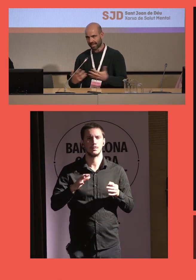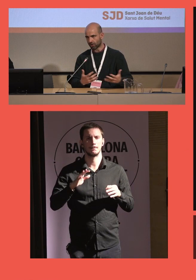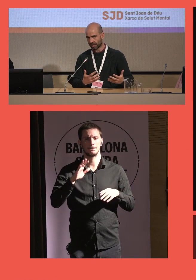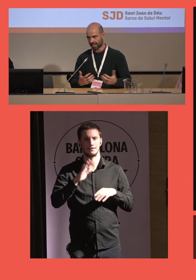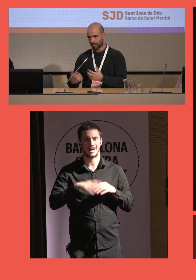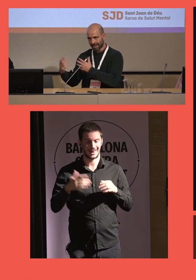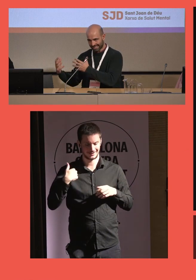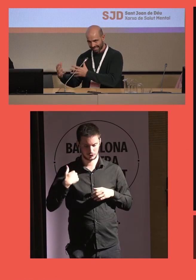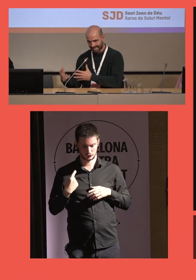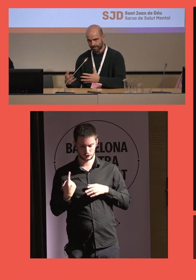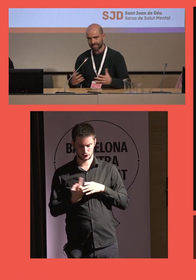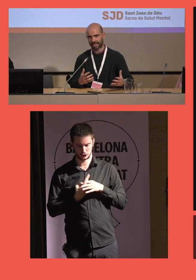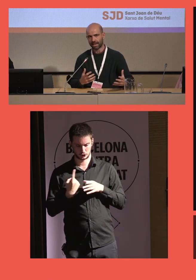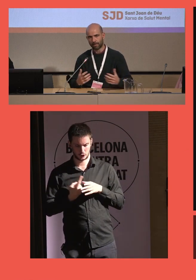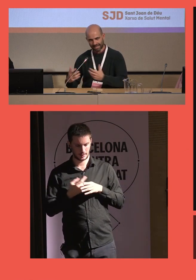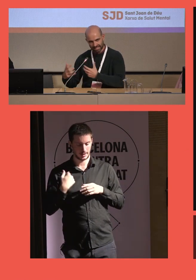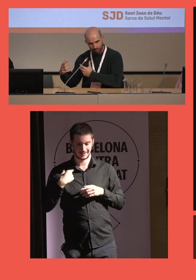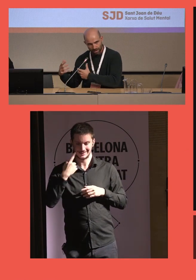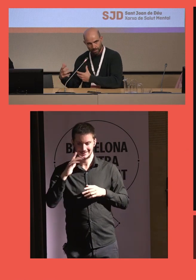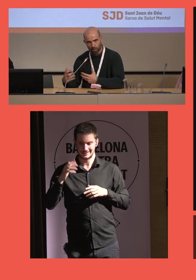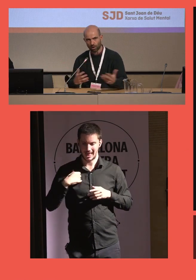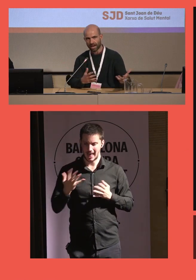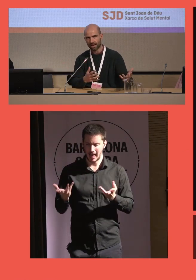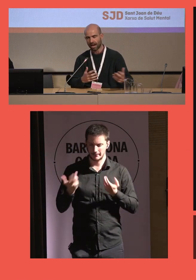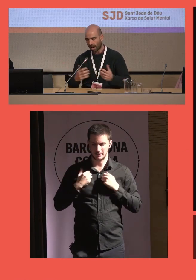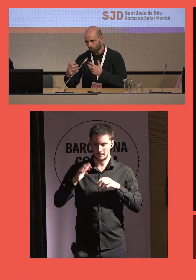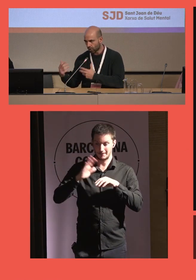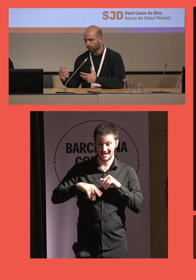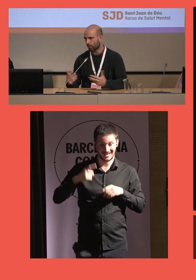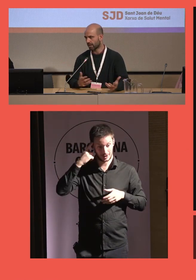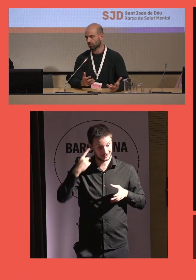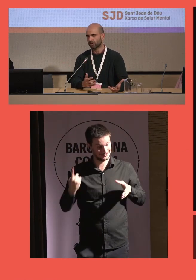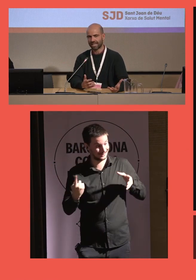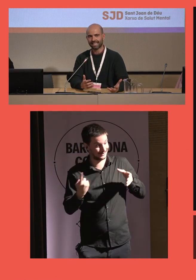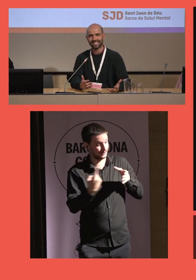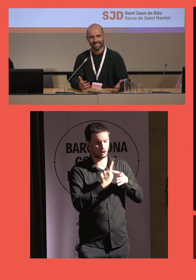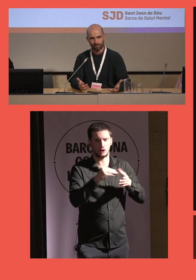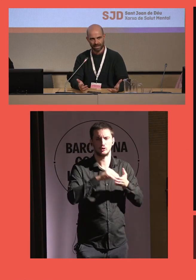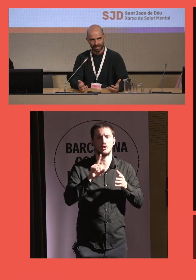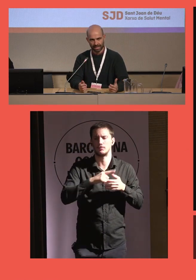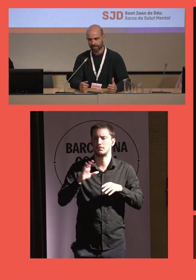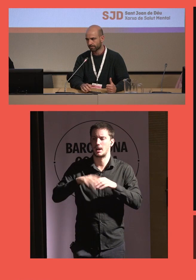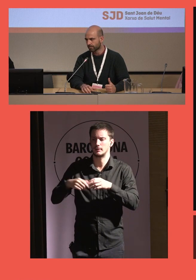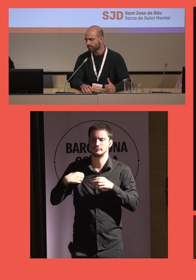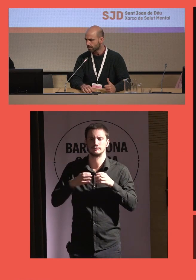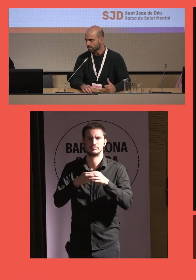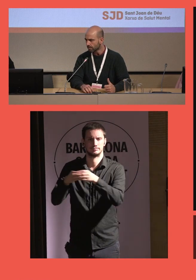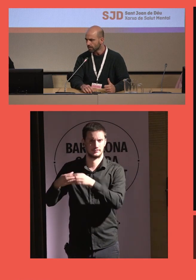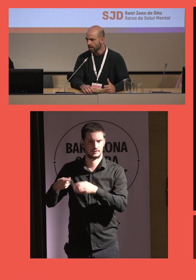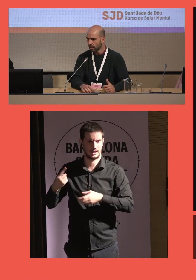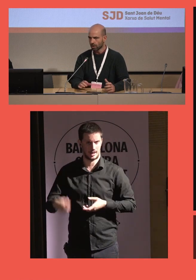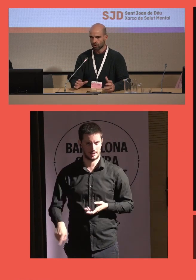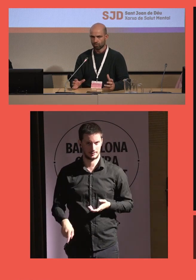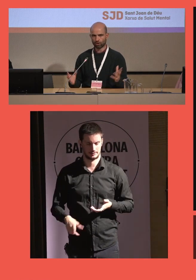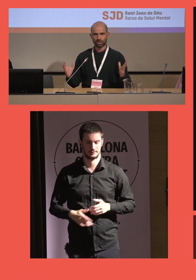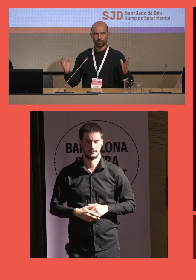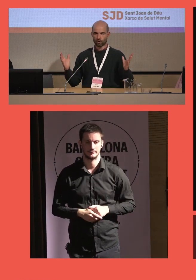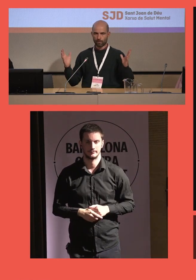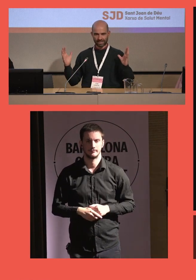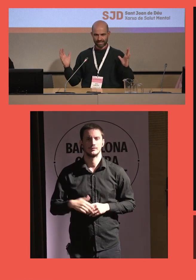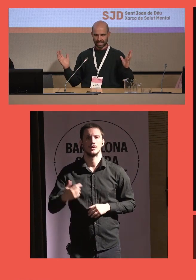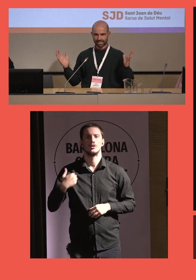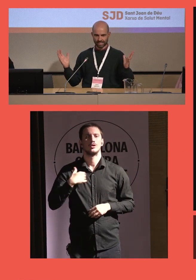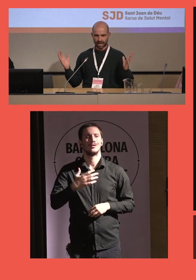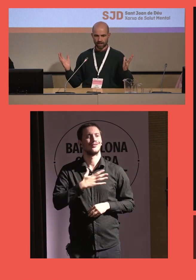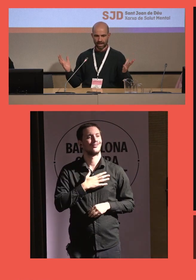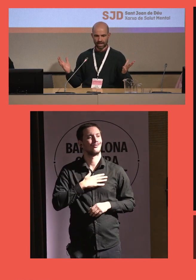soledad que ellos tenían para intentar evitarla, para que se puedan vincular a alguno de los proyectos que ya existen en Viladecans. Nuestro objetivo